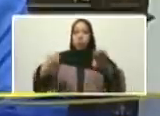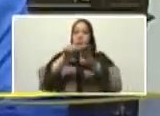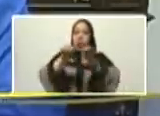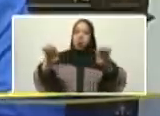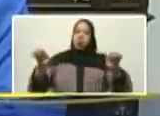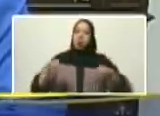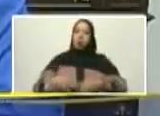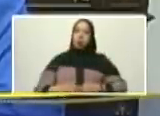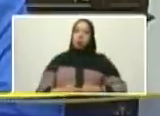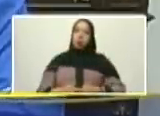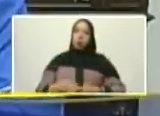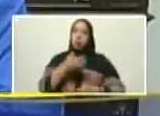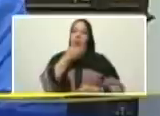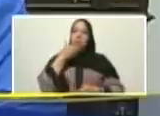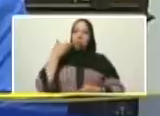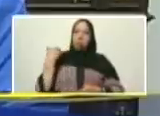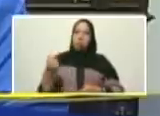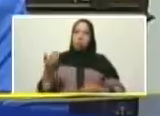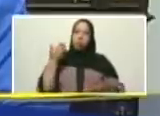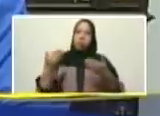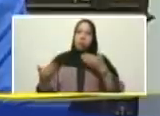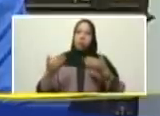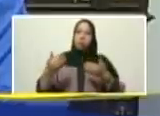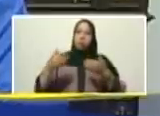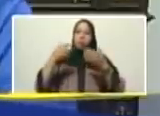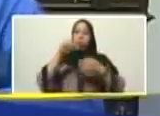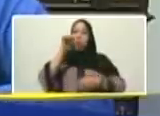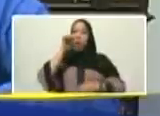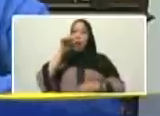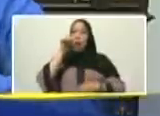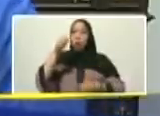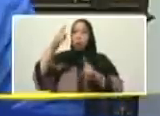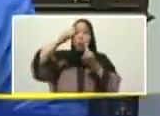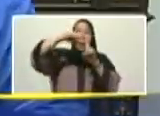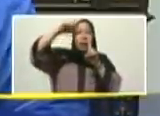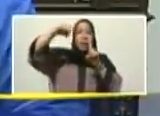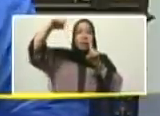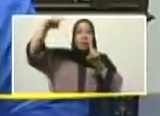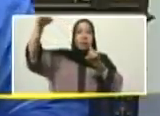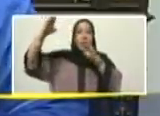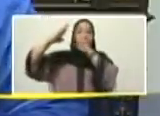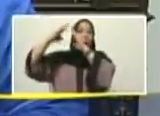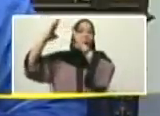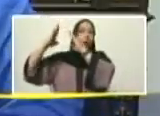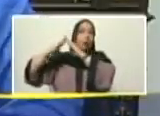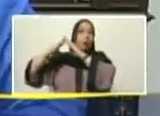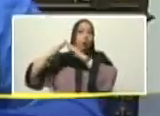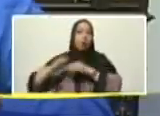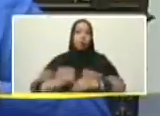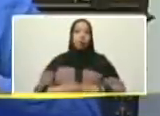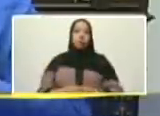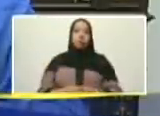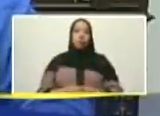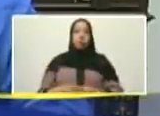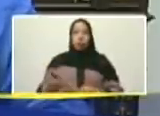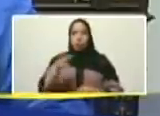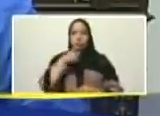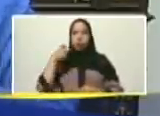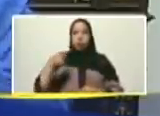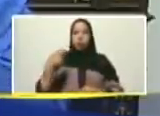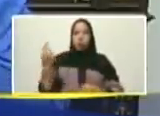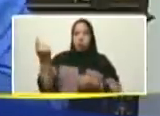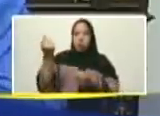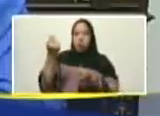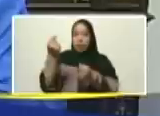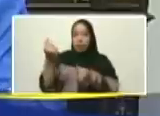la mejoría de los servicios públicos paso a paso recuperando la inversión